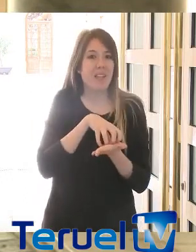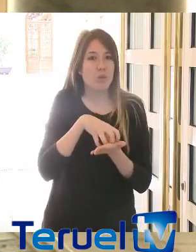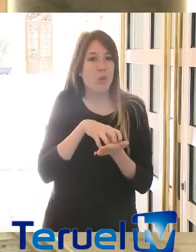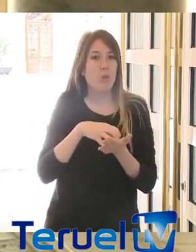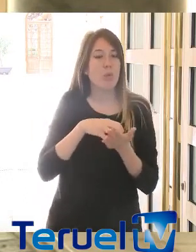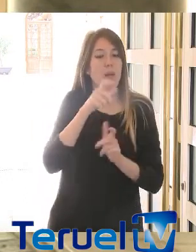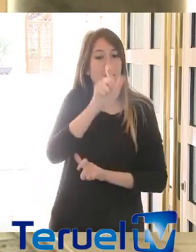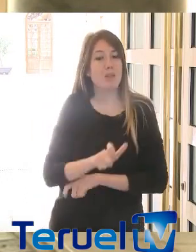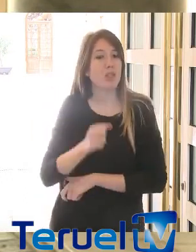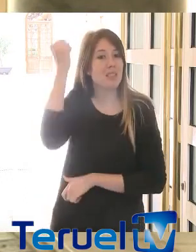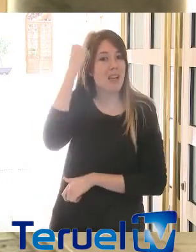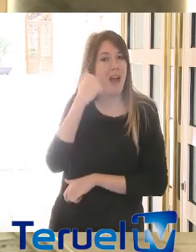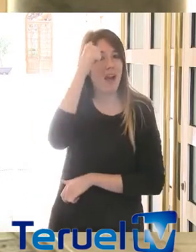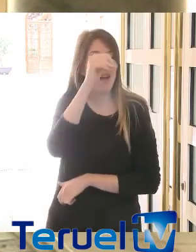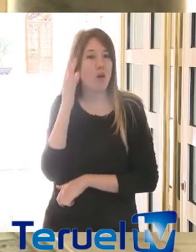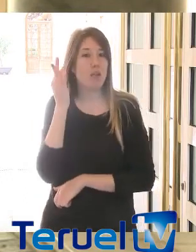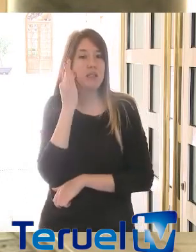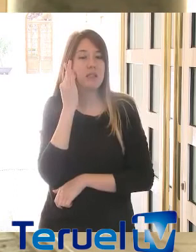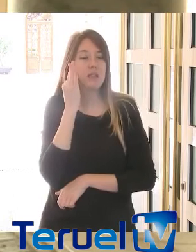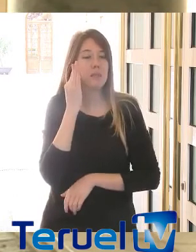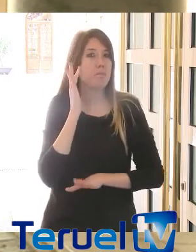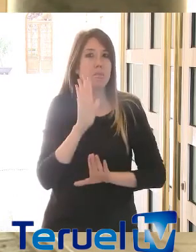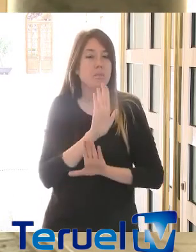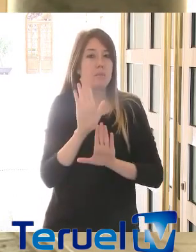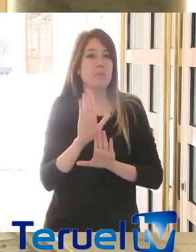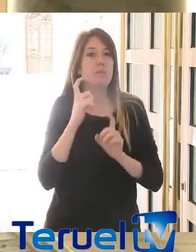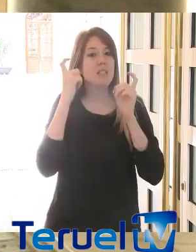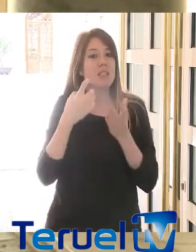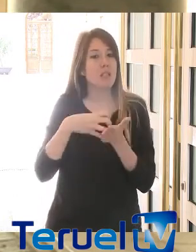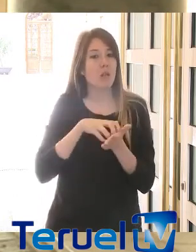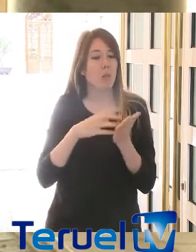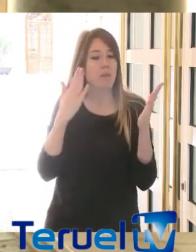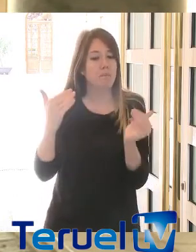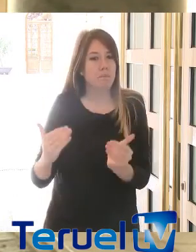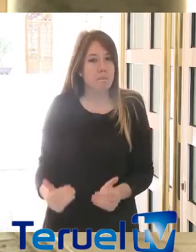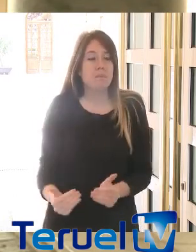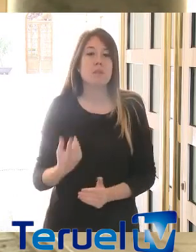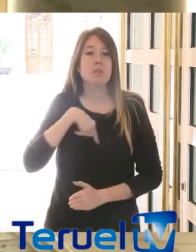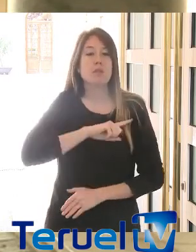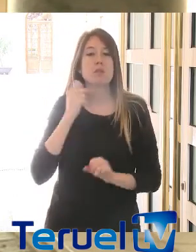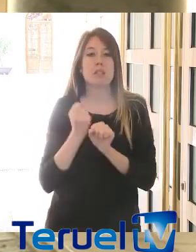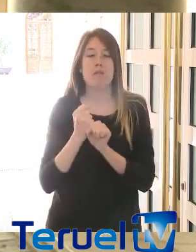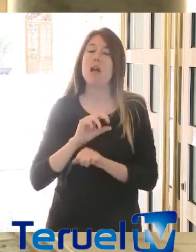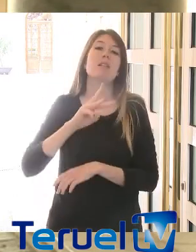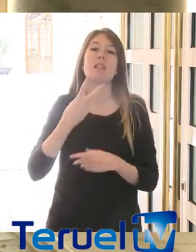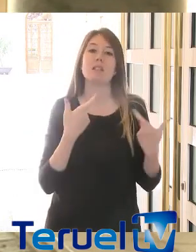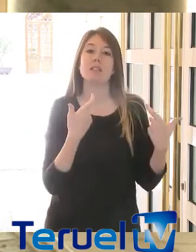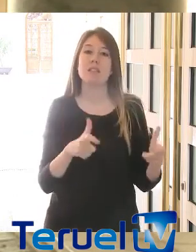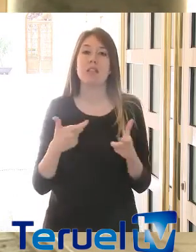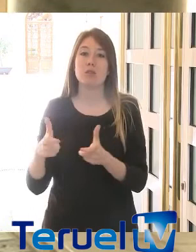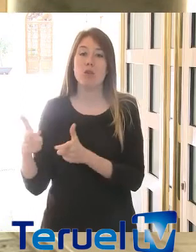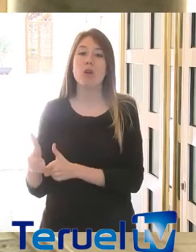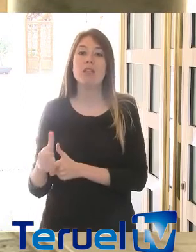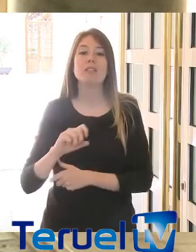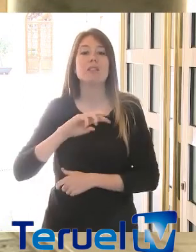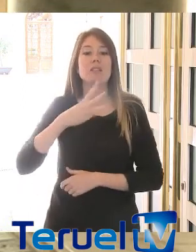aragonesas y de las aragoneses sea lo menos posible. Vamos a trabajar en tres sectores, sectores que son tres